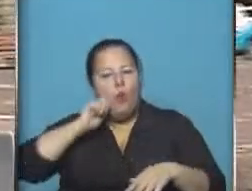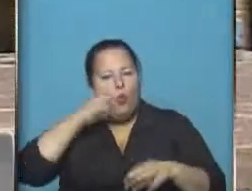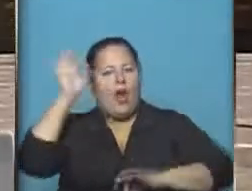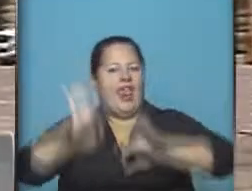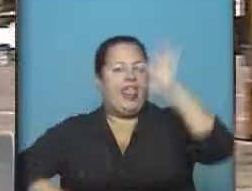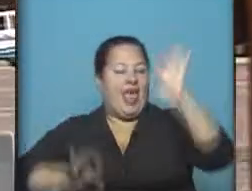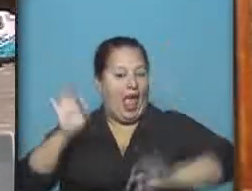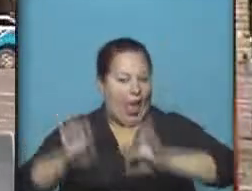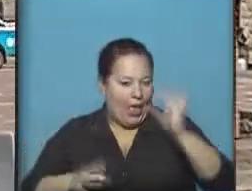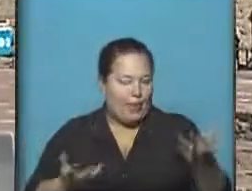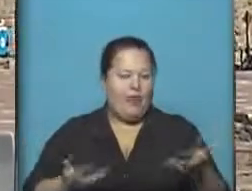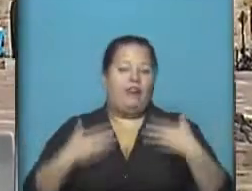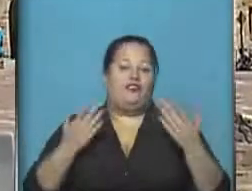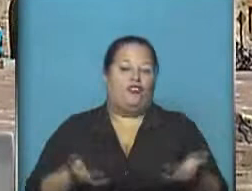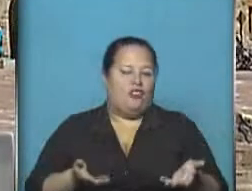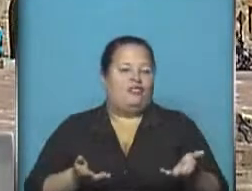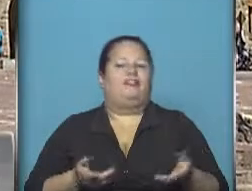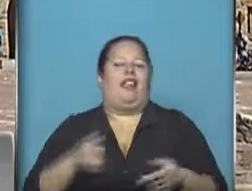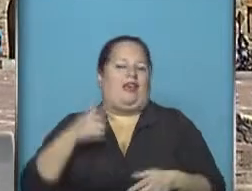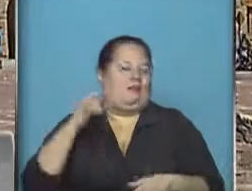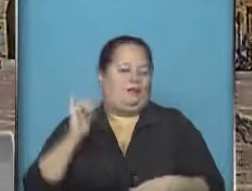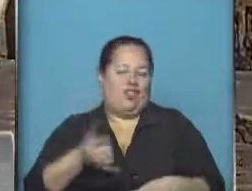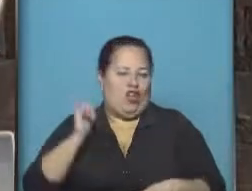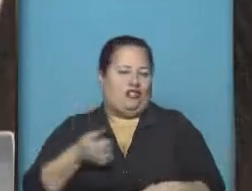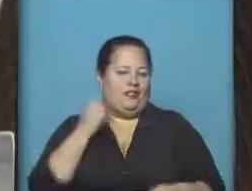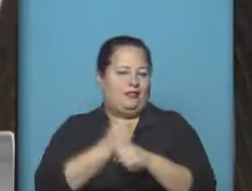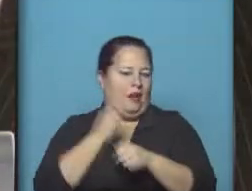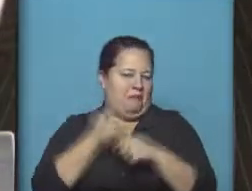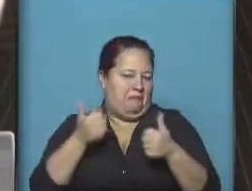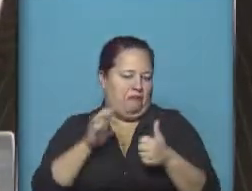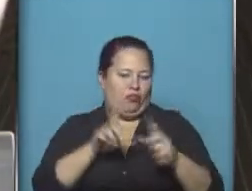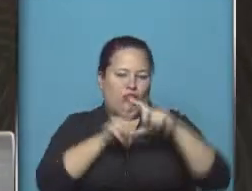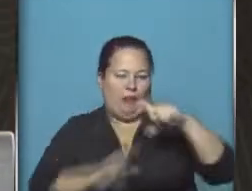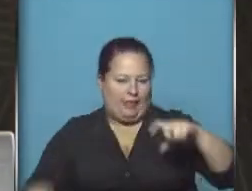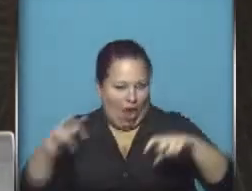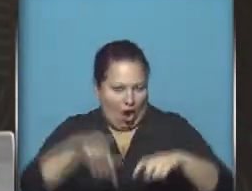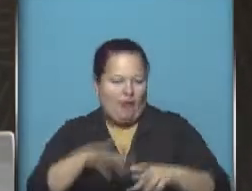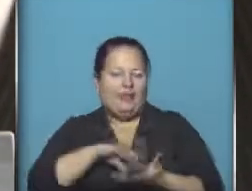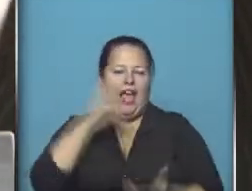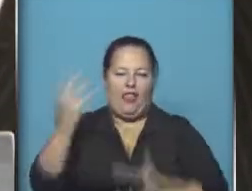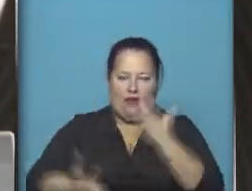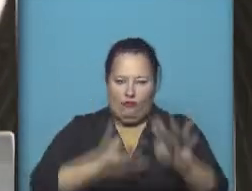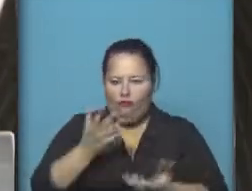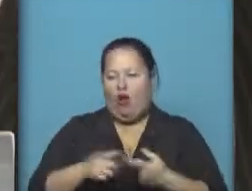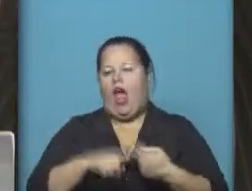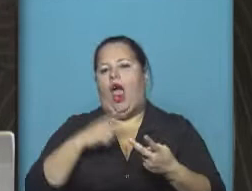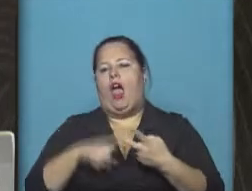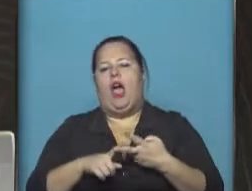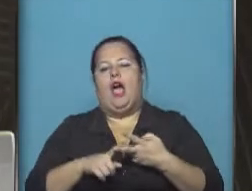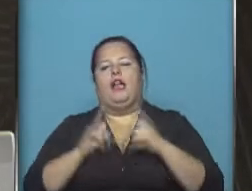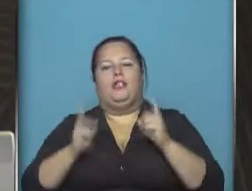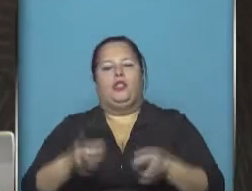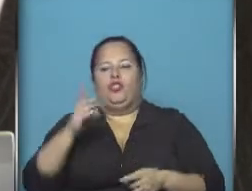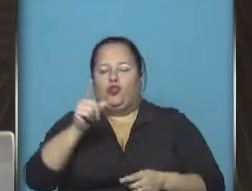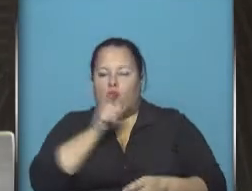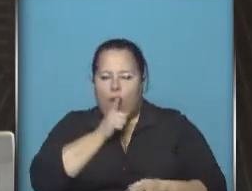nieve. Así que sin duda se está trabajando muy bien en toda la Patagonia, en Tierra del Fuego, también